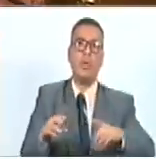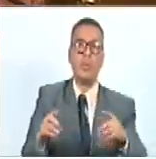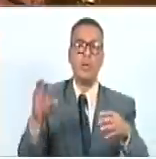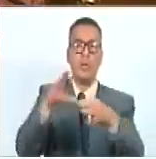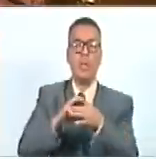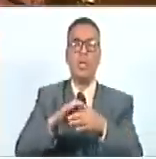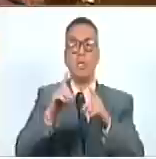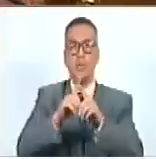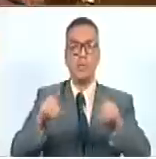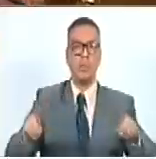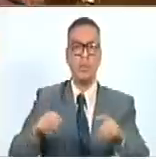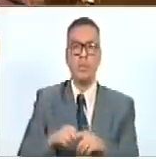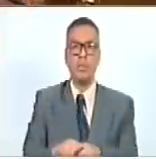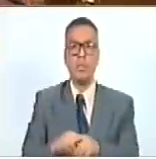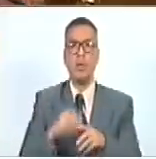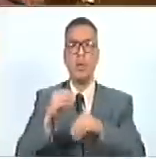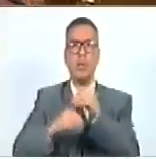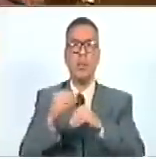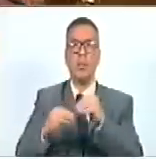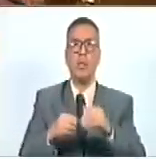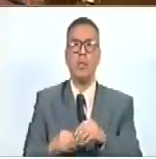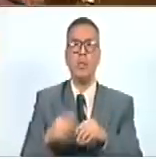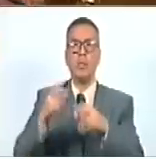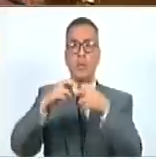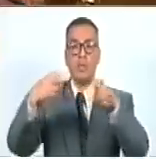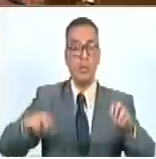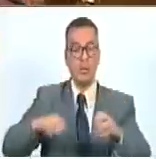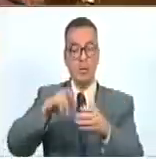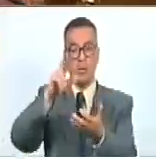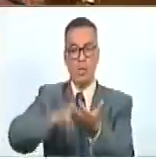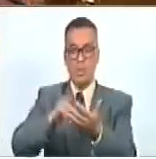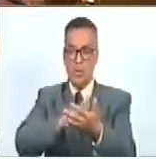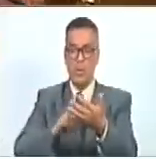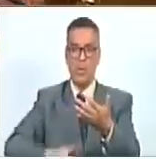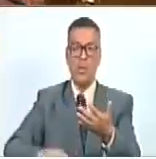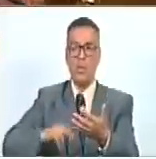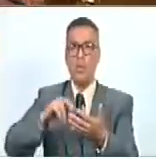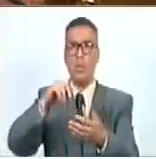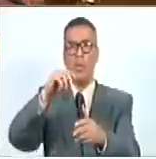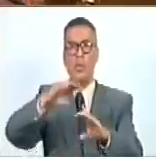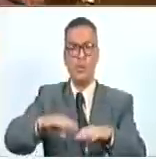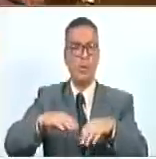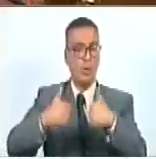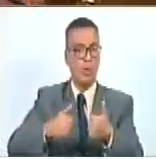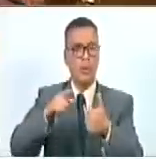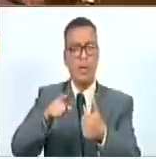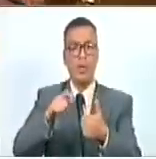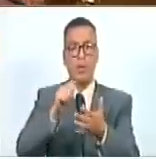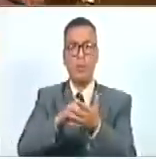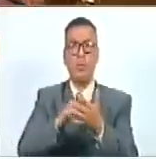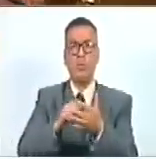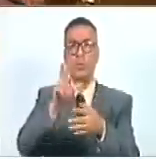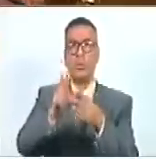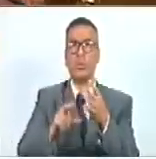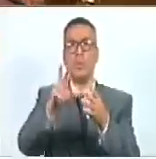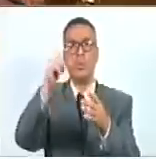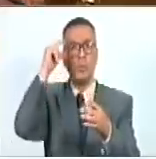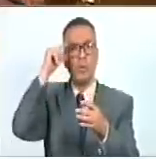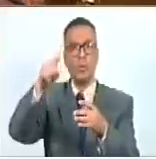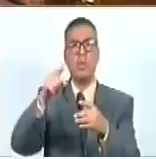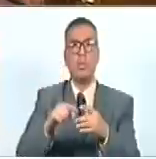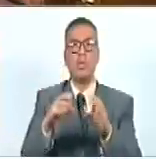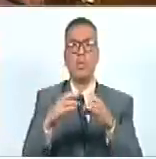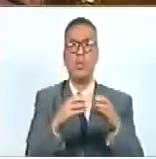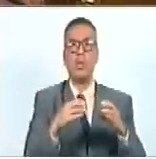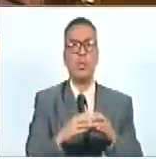Alianza Democrática, mediante la cual deja constancia escrita del voto salvado ante el punto 3 del orden del día de la sesión